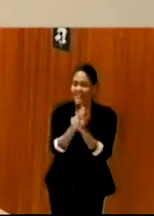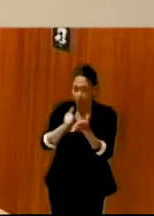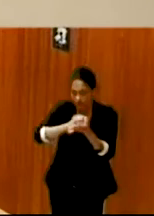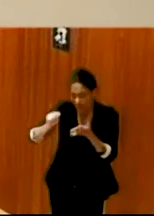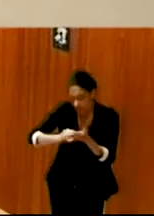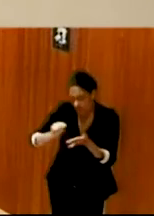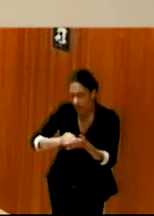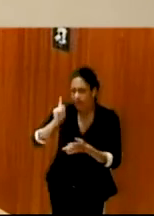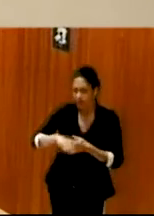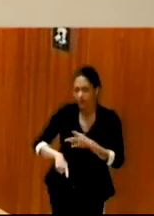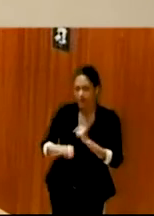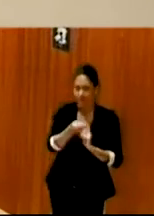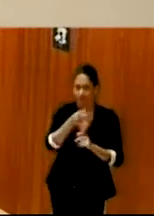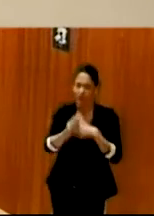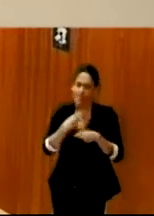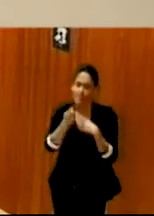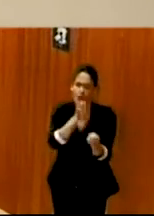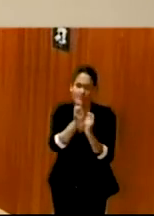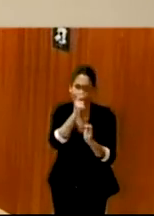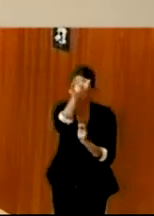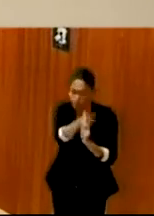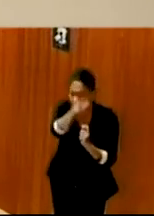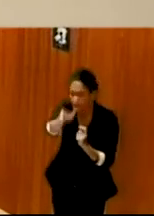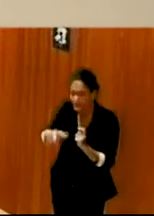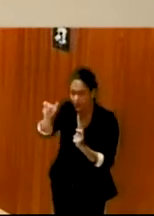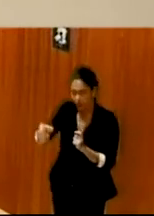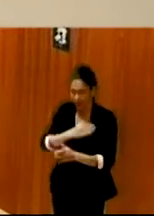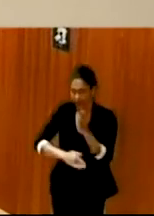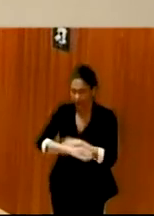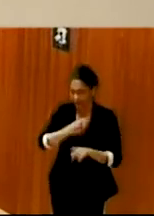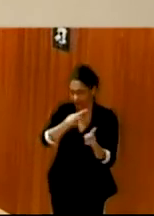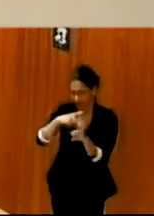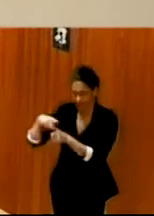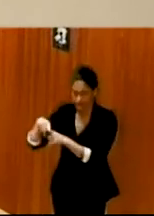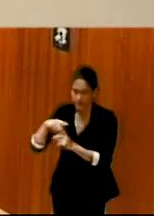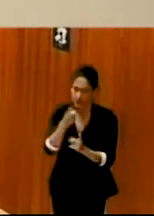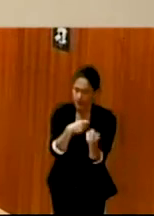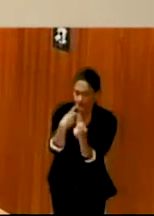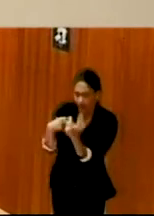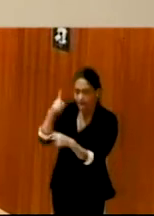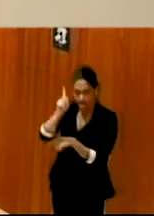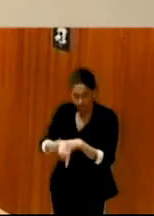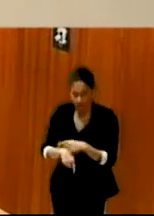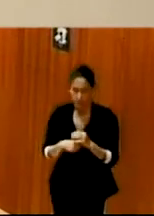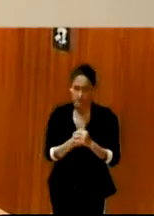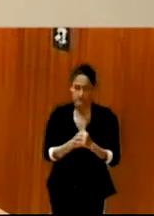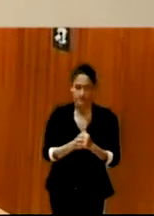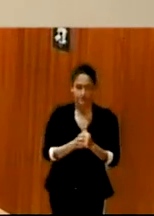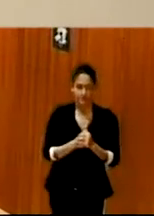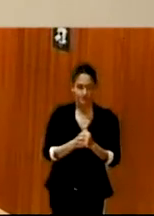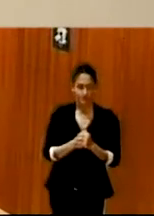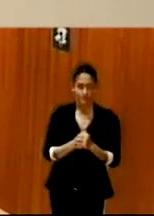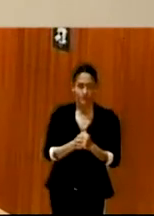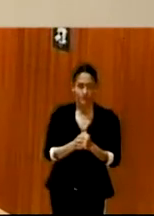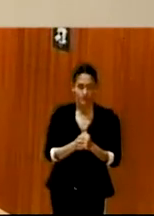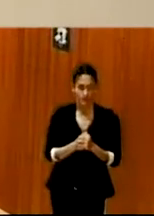entrevistando personas en todos los ámbitos de la discapacidad y la inclusión en la que trabajamos. Para